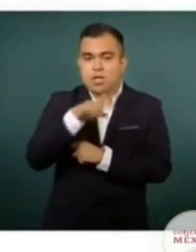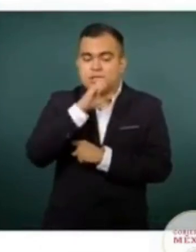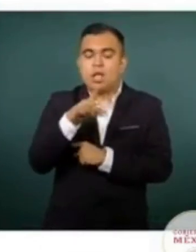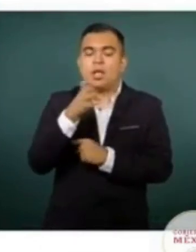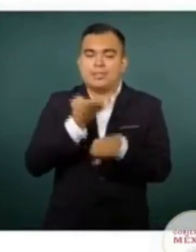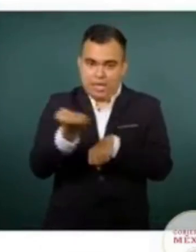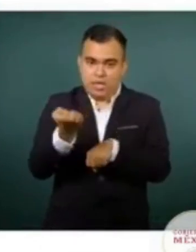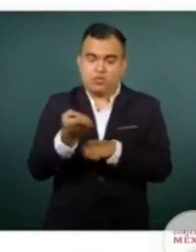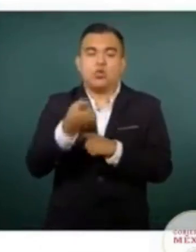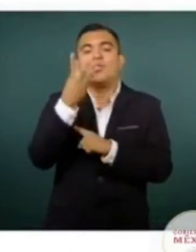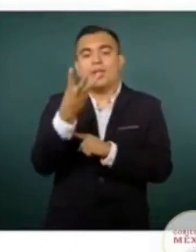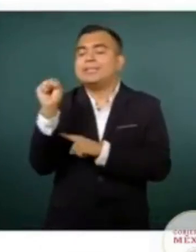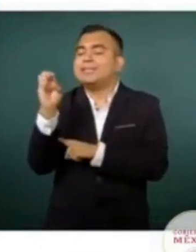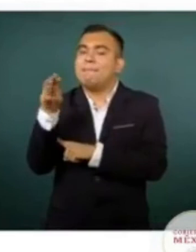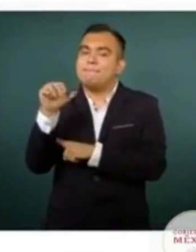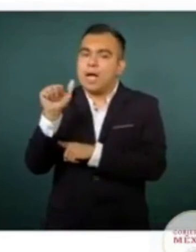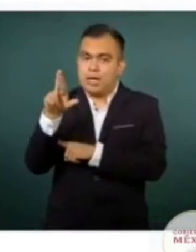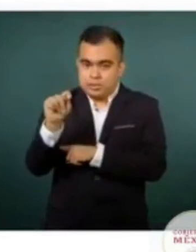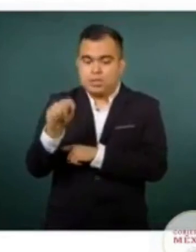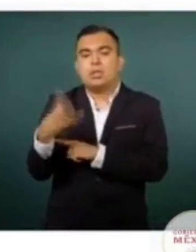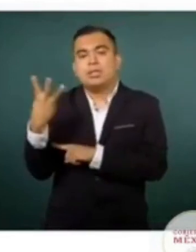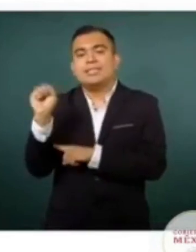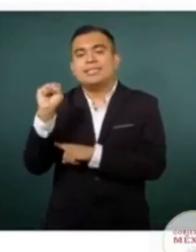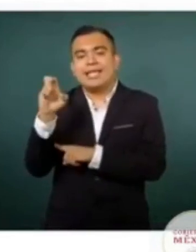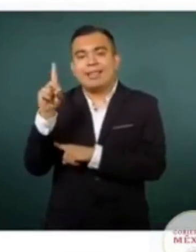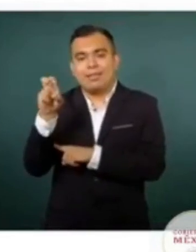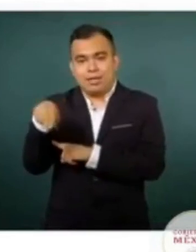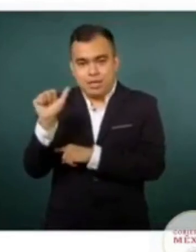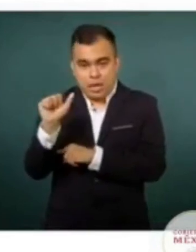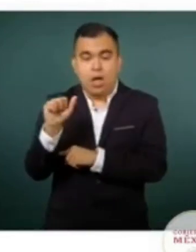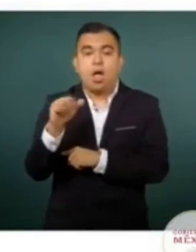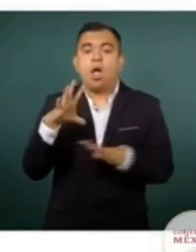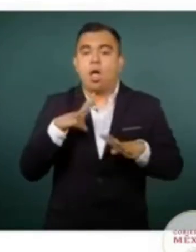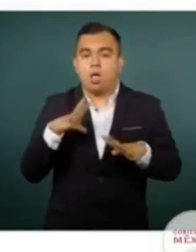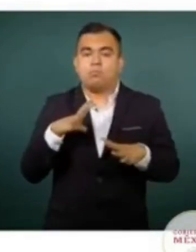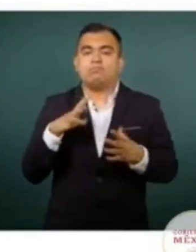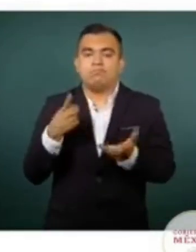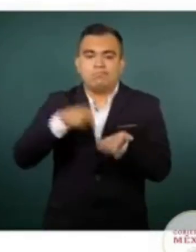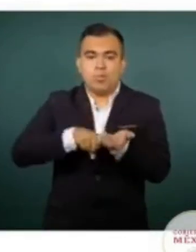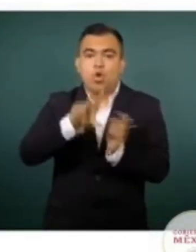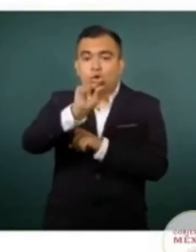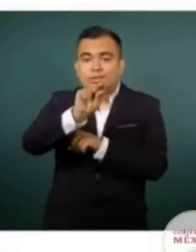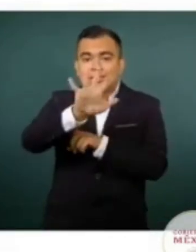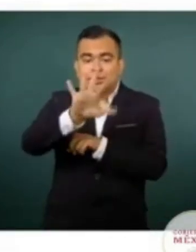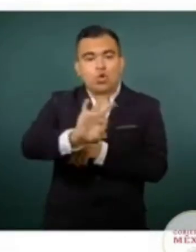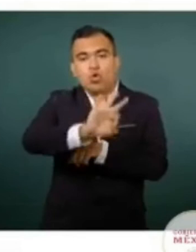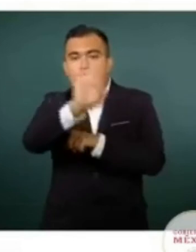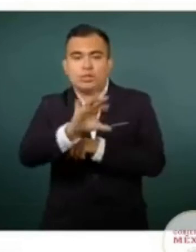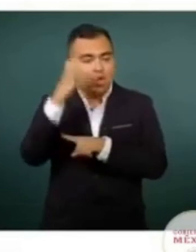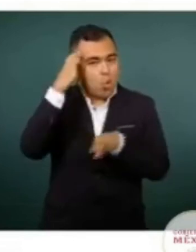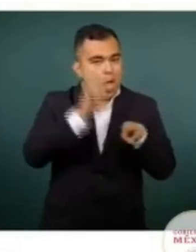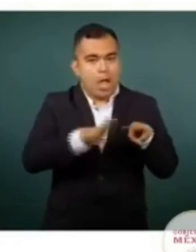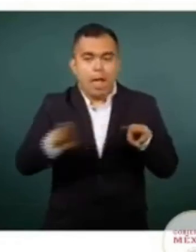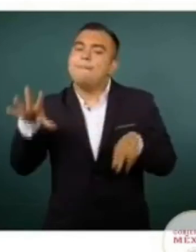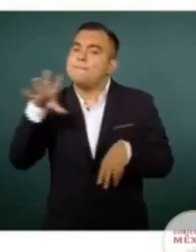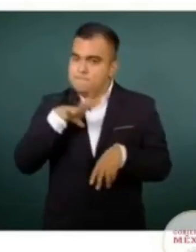3 de Sedena. Se tiene una disponibilidad del 85 por ciento de camas en cuanto a hospitalización y